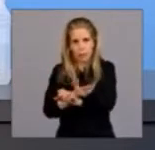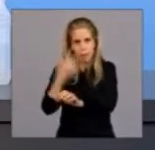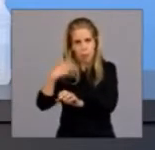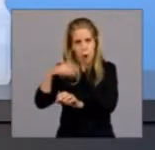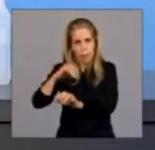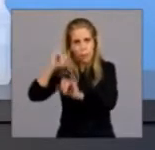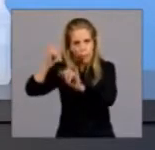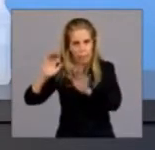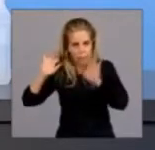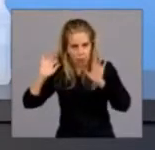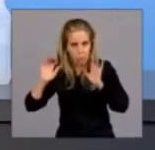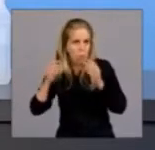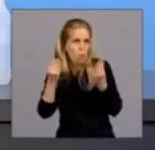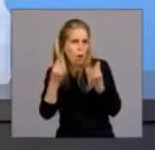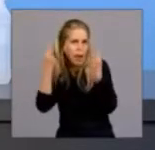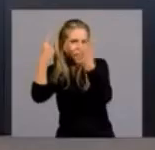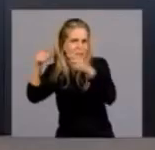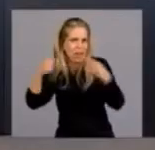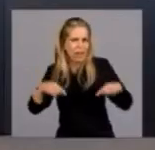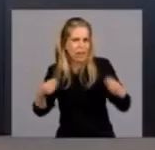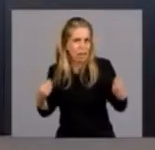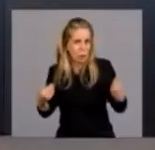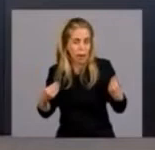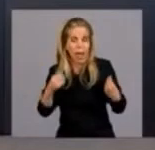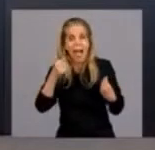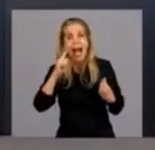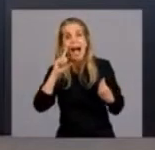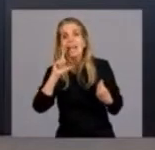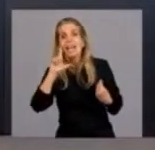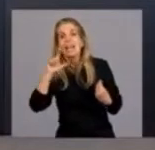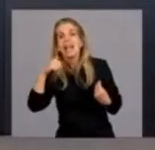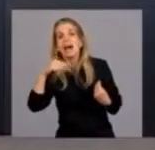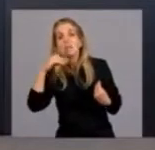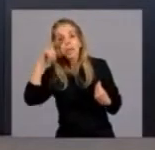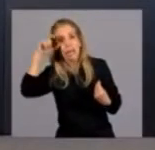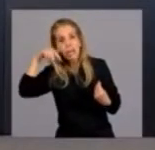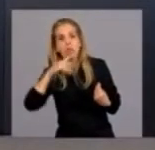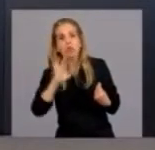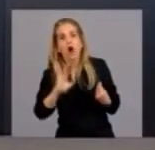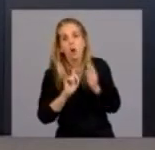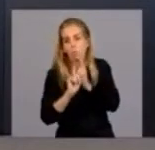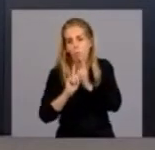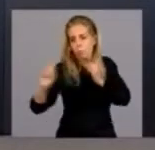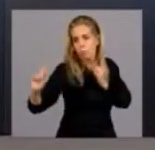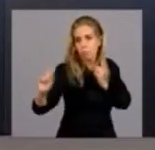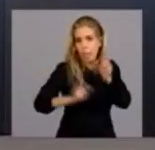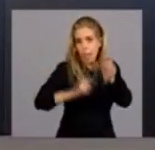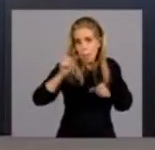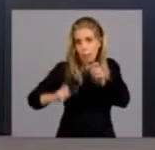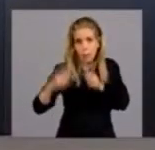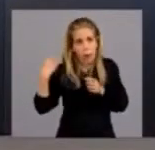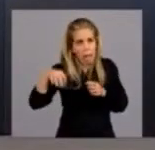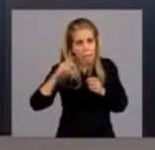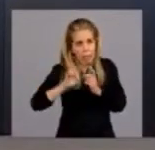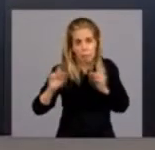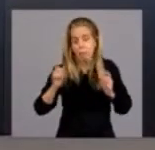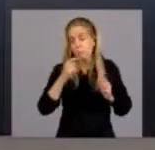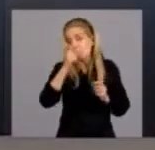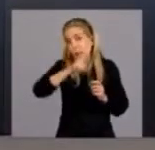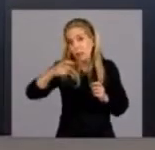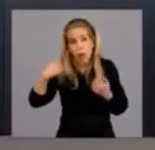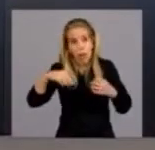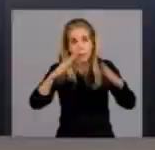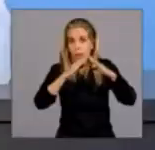unos y otros? El aislamiento social indica que cada persona debe quedarse en su domicilio,